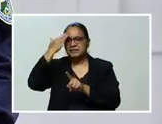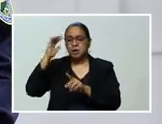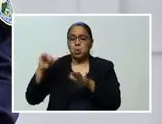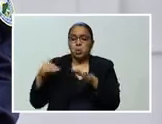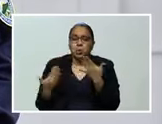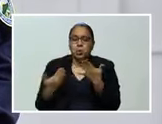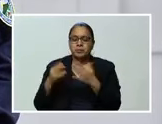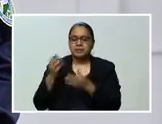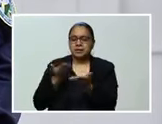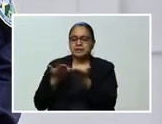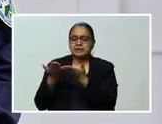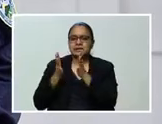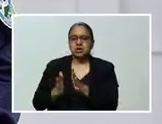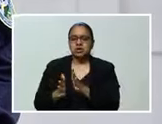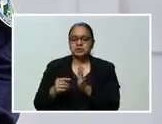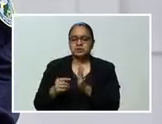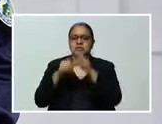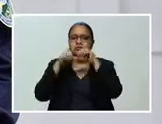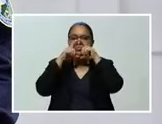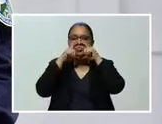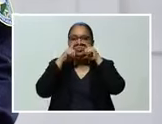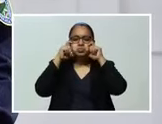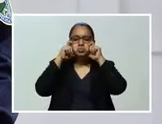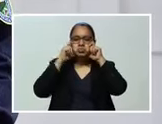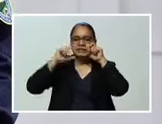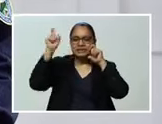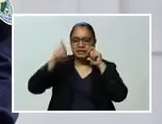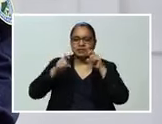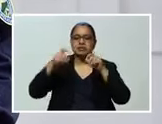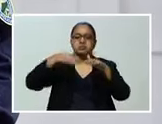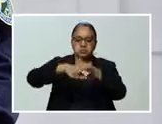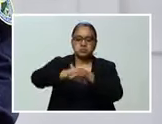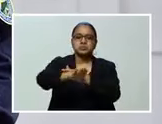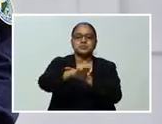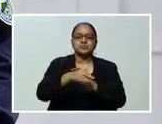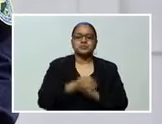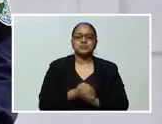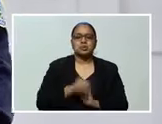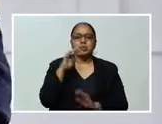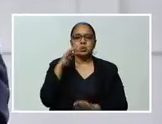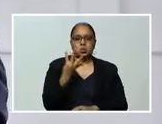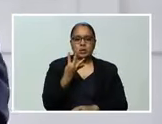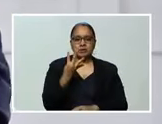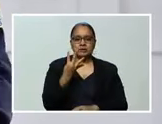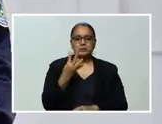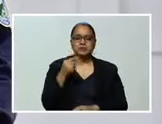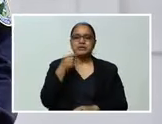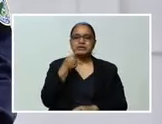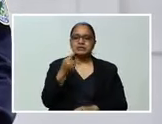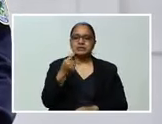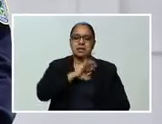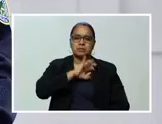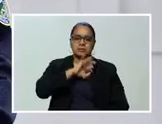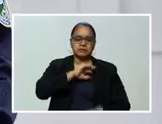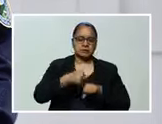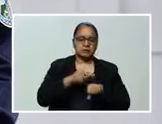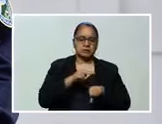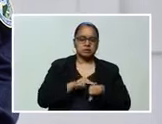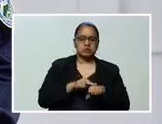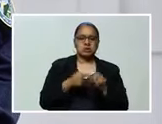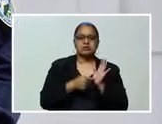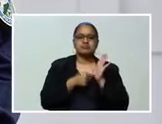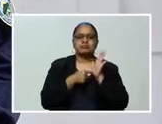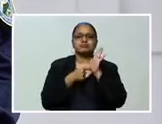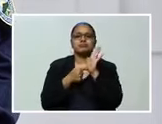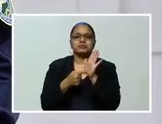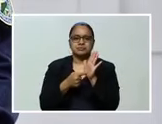clientes deberán portar mascarillas de manera obligatoria Cuatro, se instruye a la Policía Nacional y Fuerzas